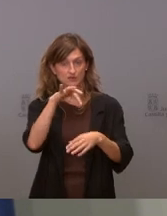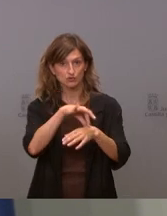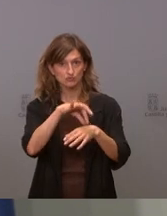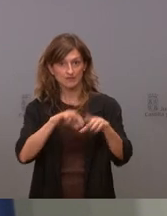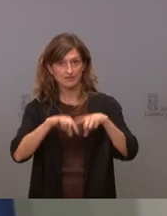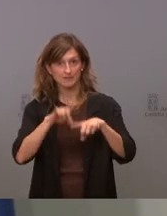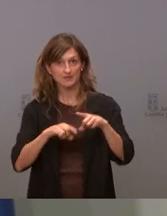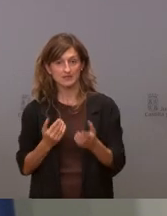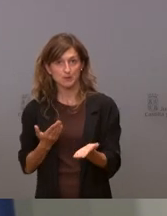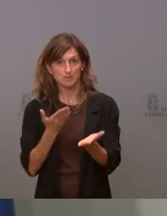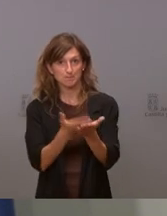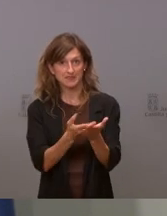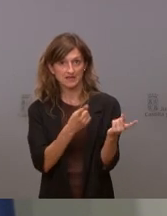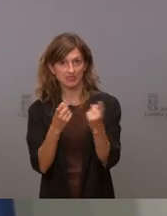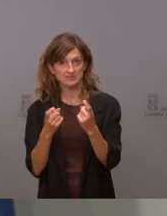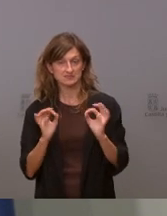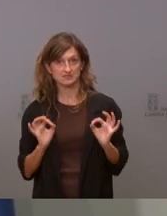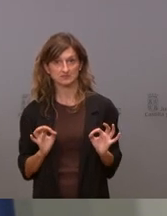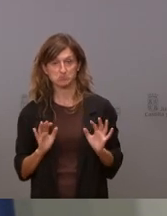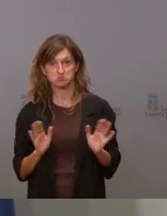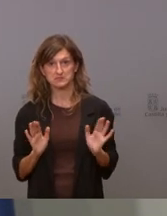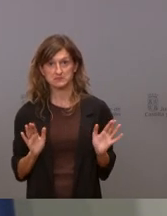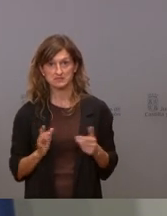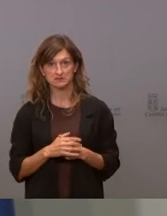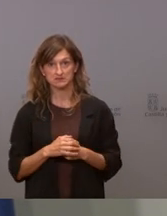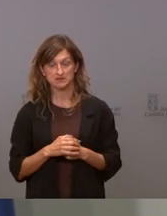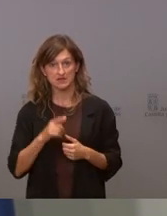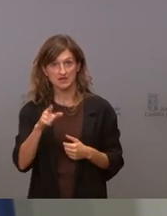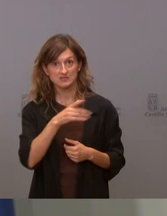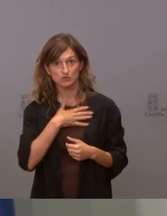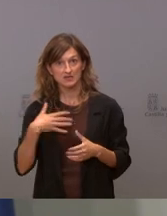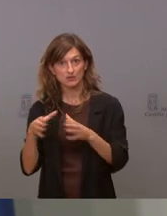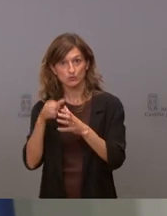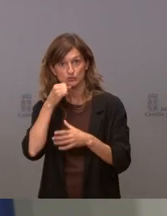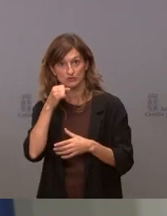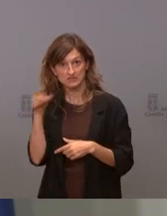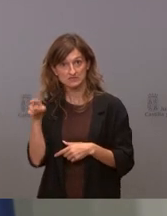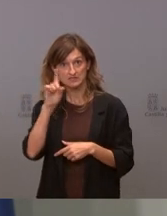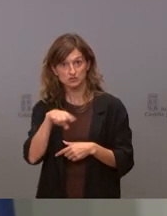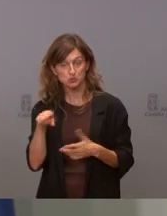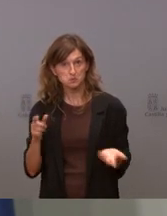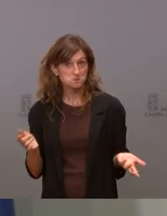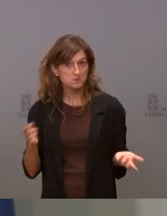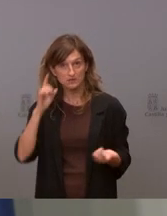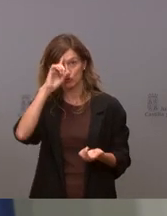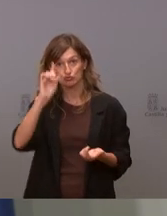a demanda yo no sé si esto es lo que quiere el Partido Socialista no lo sé